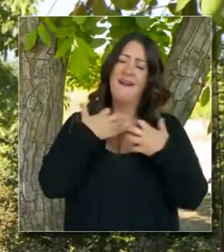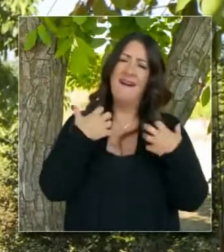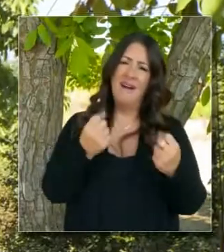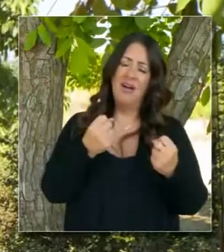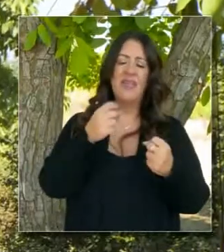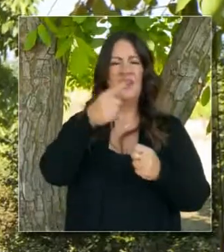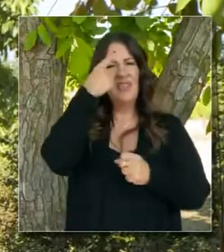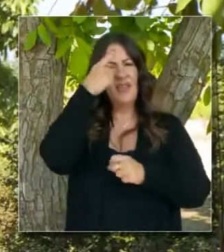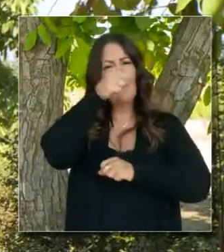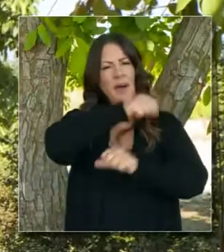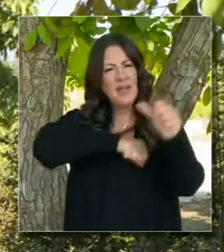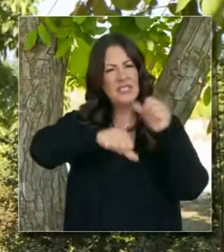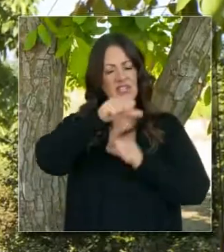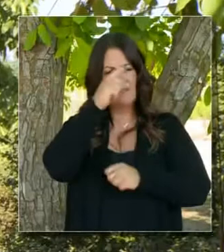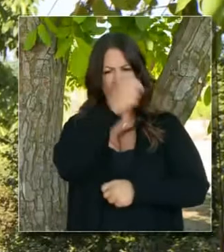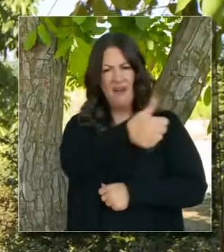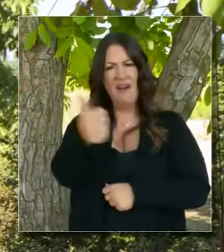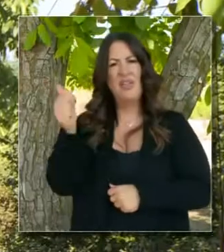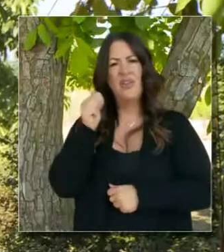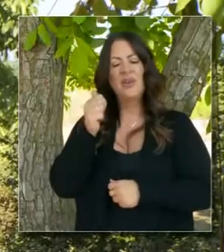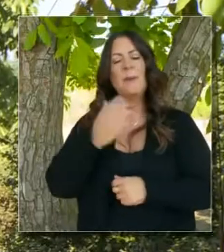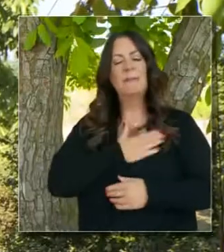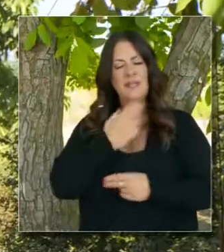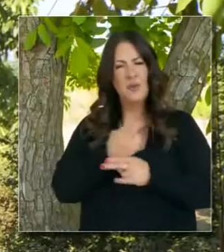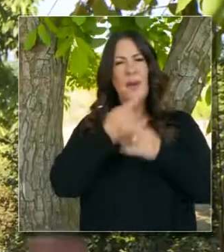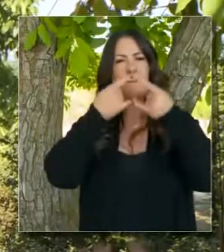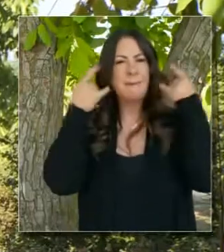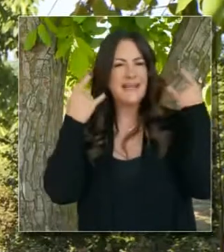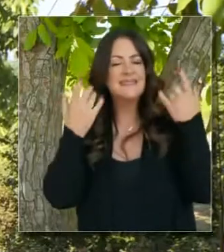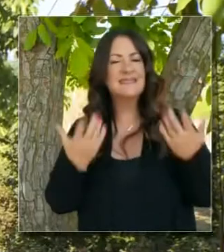su propia salud y la de los demás. Use su mascarilla.